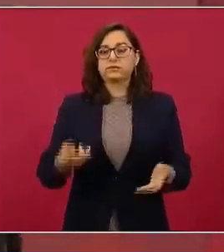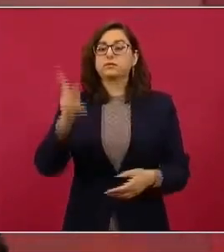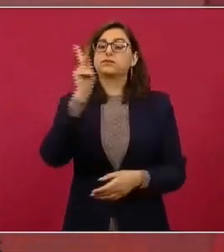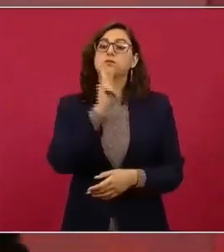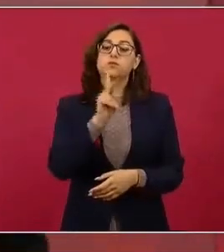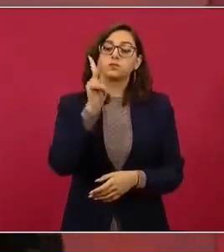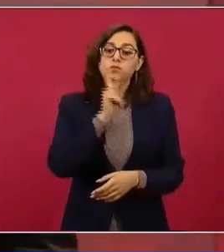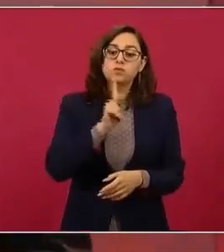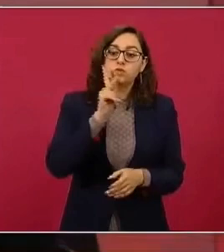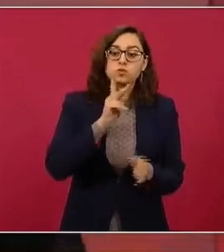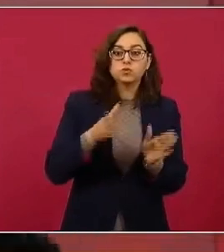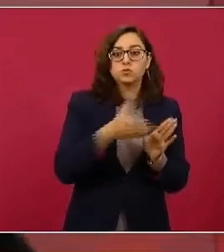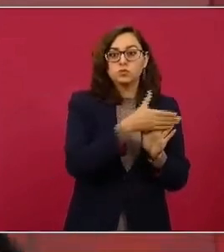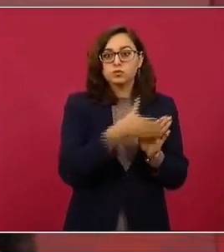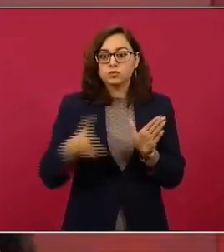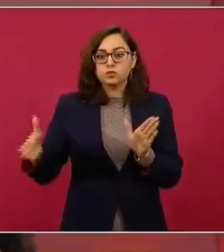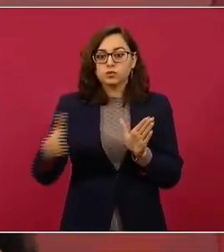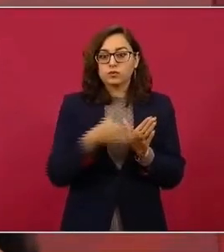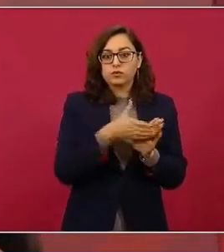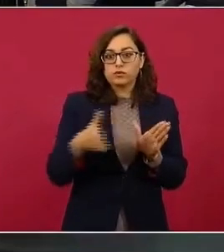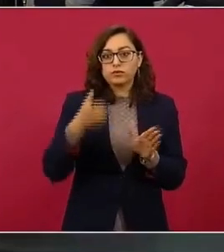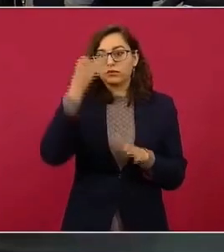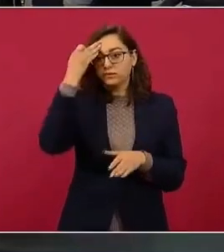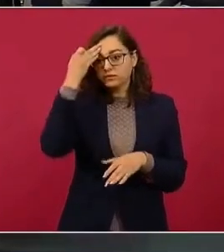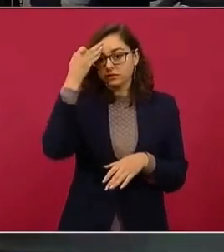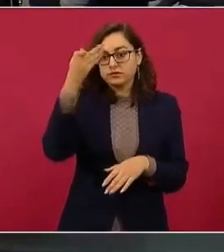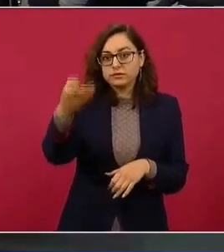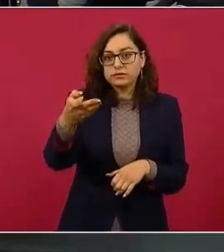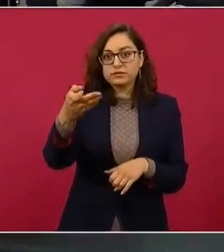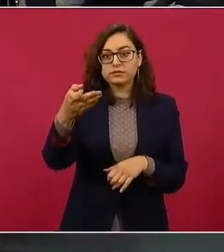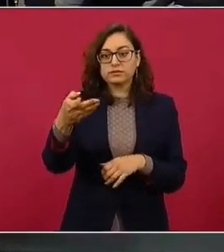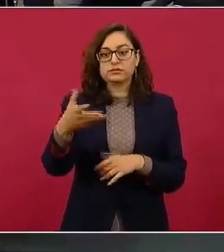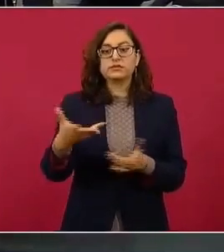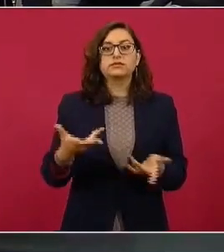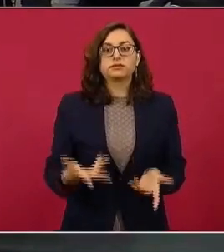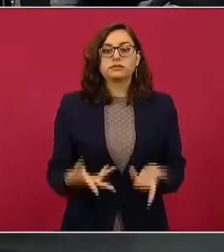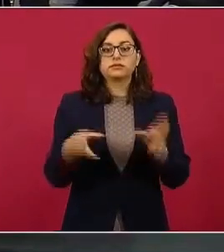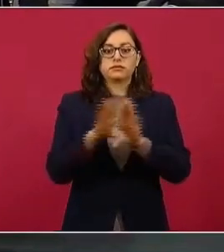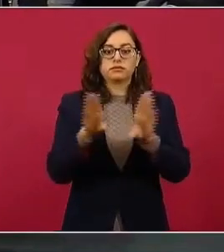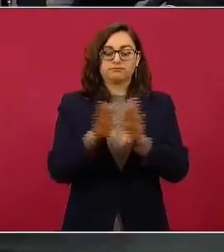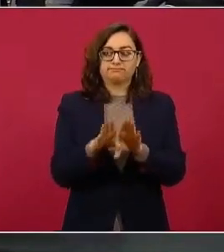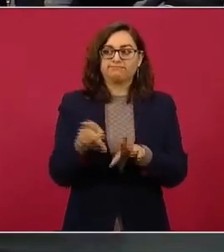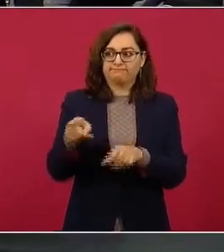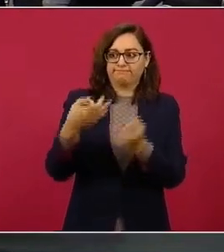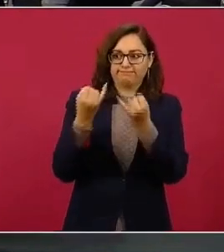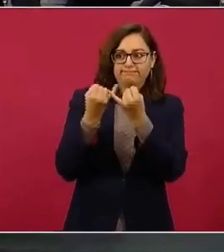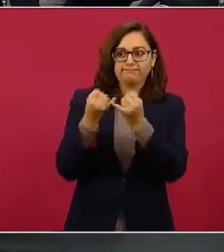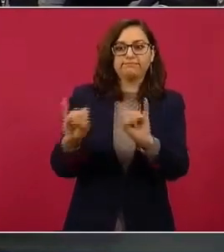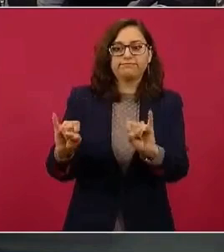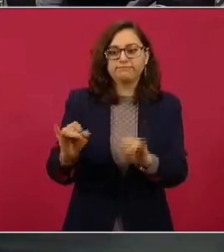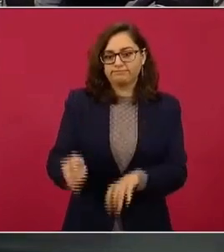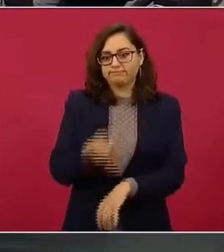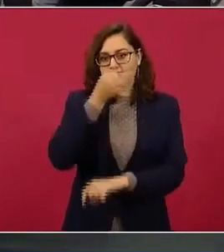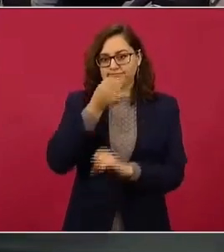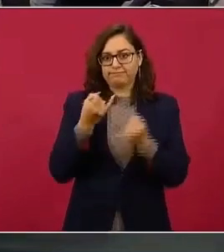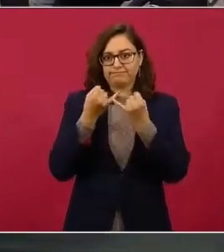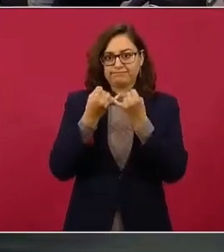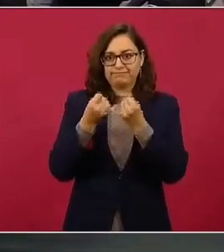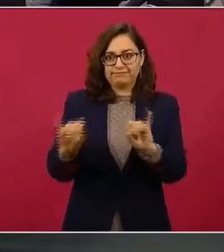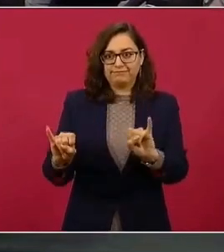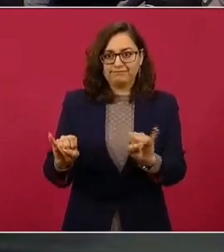pero queremos inaugurar la refinería Olmeca en julio